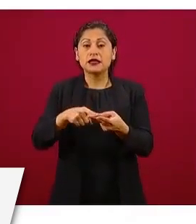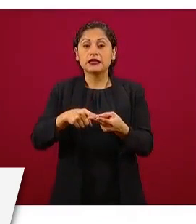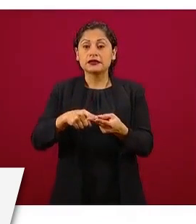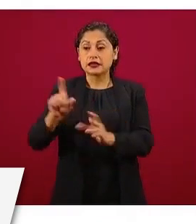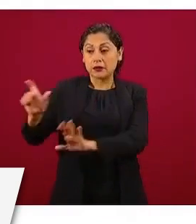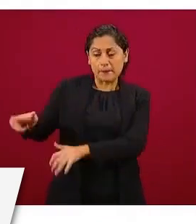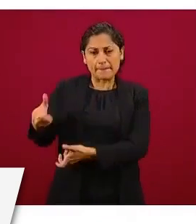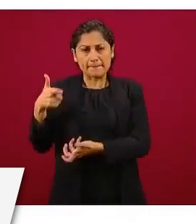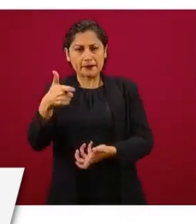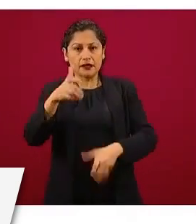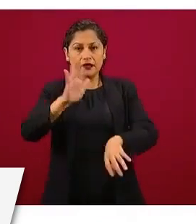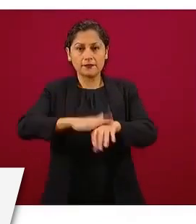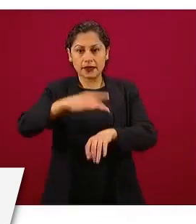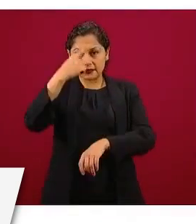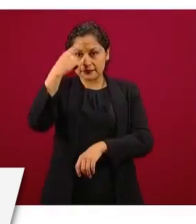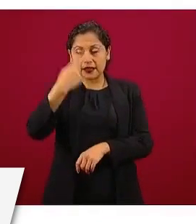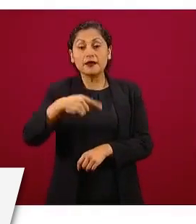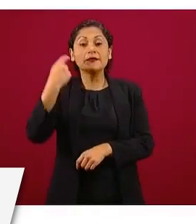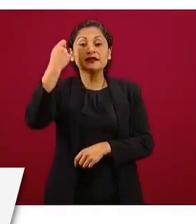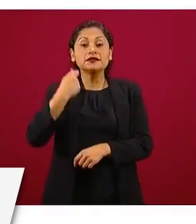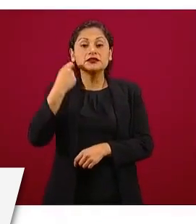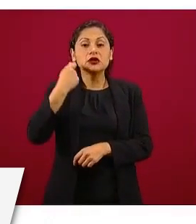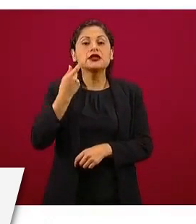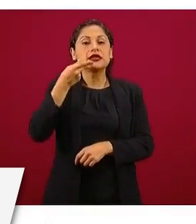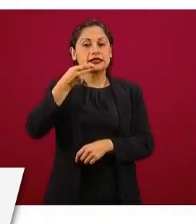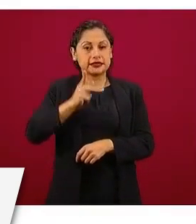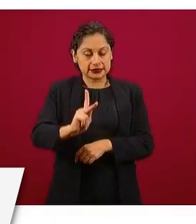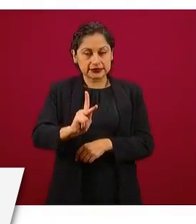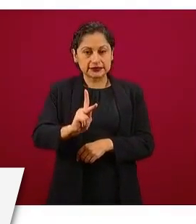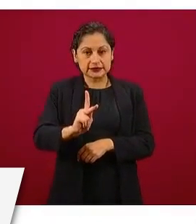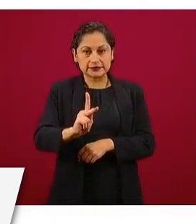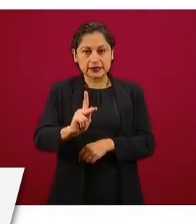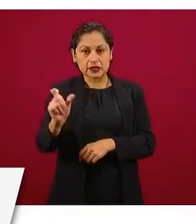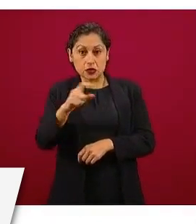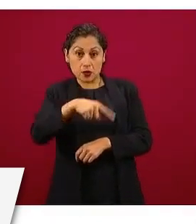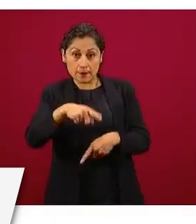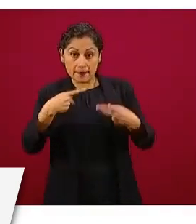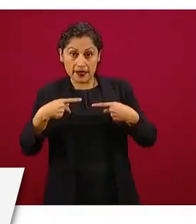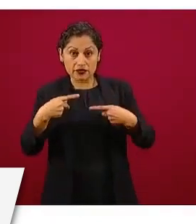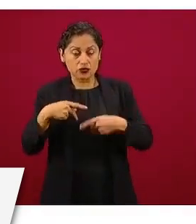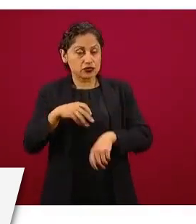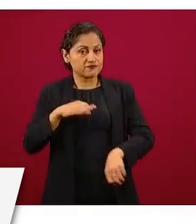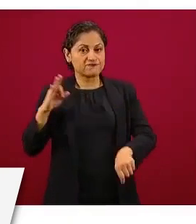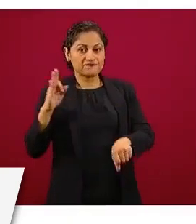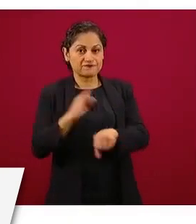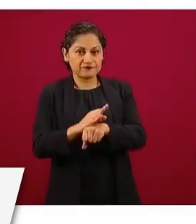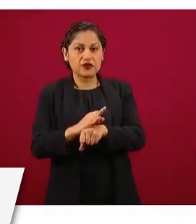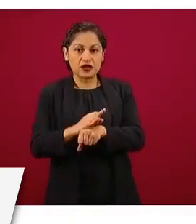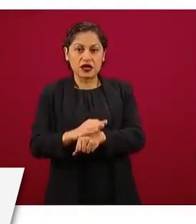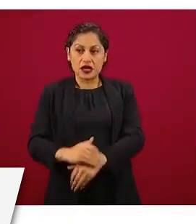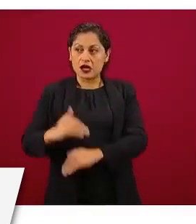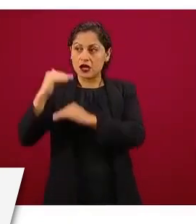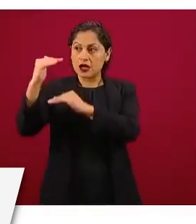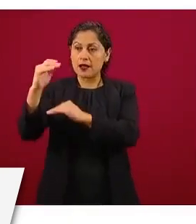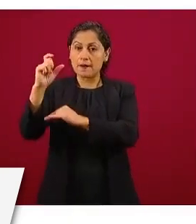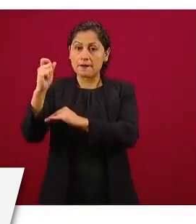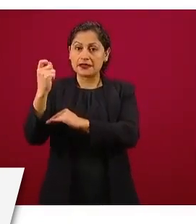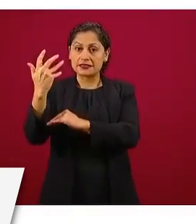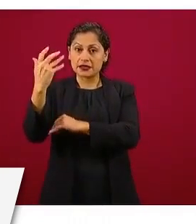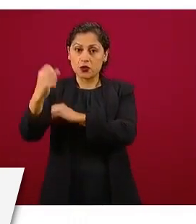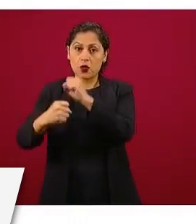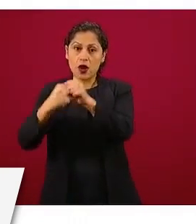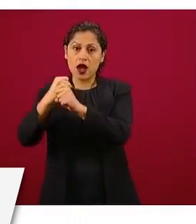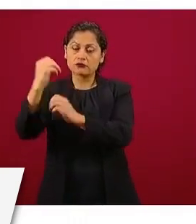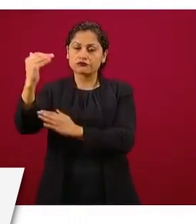trabajadores, sino que el límite inicial para que puedan recibir una pensión garantizada va a bajar de 25 años a 15 años, después va a ir